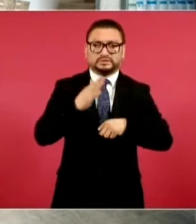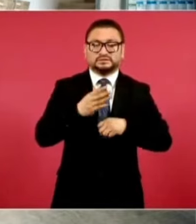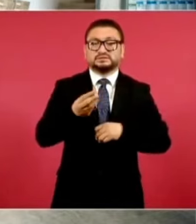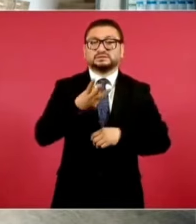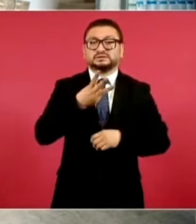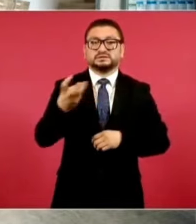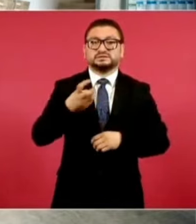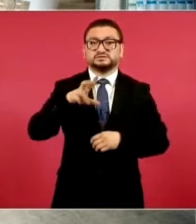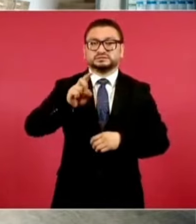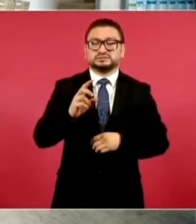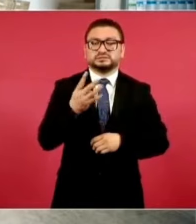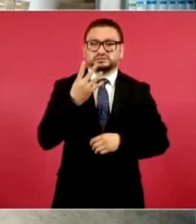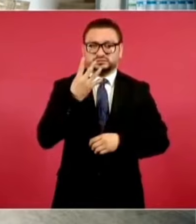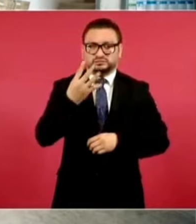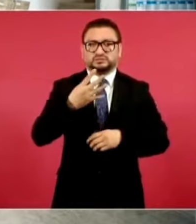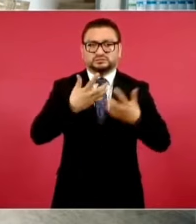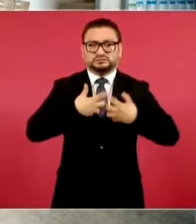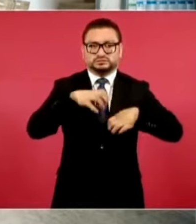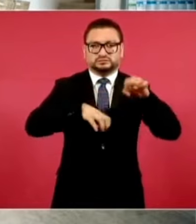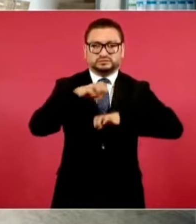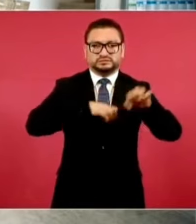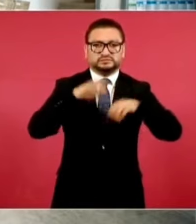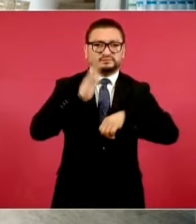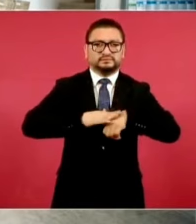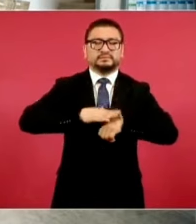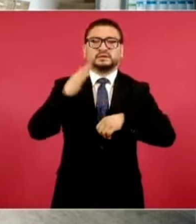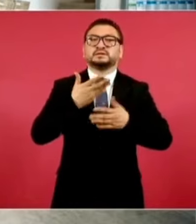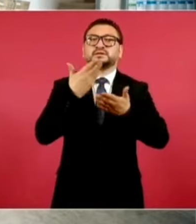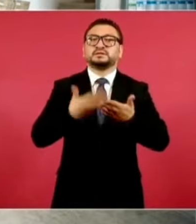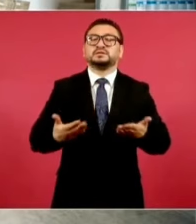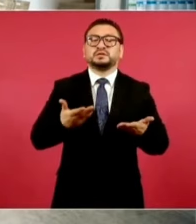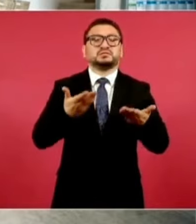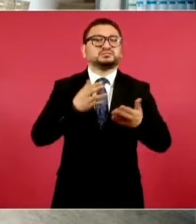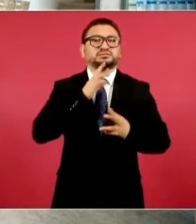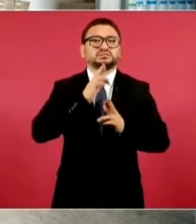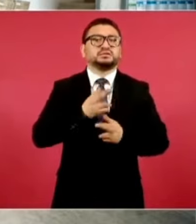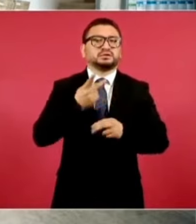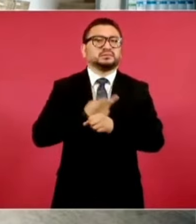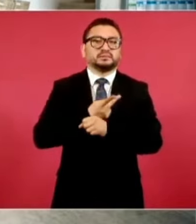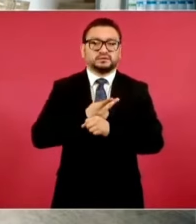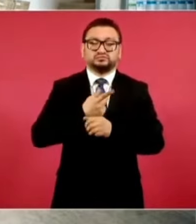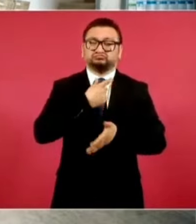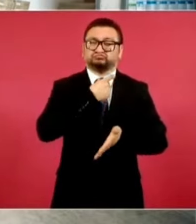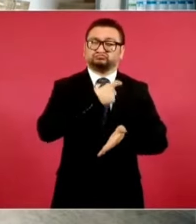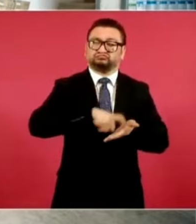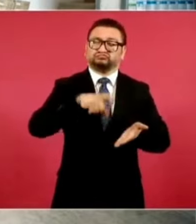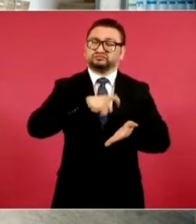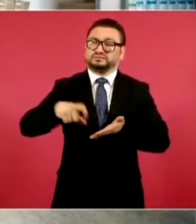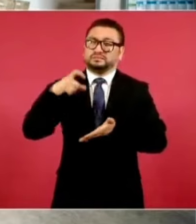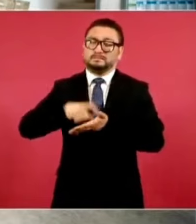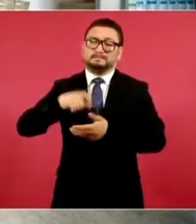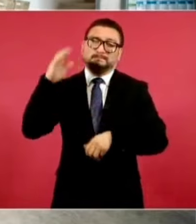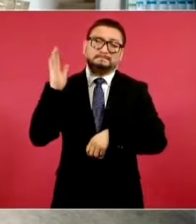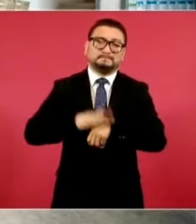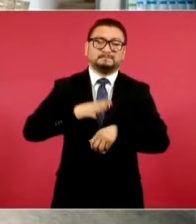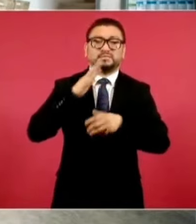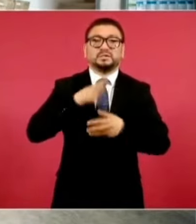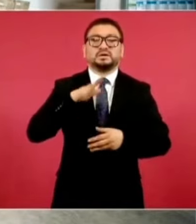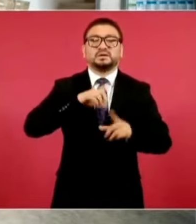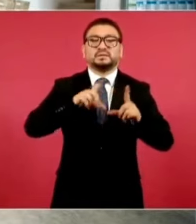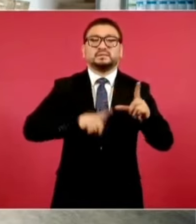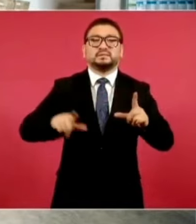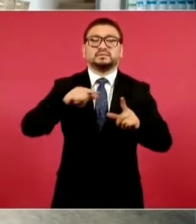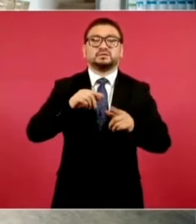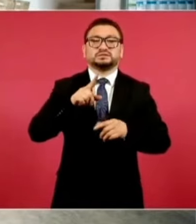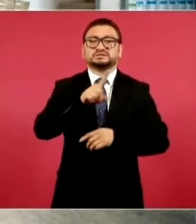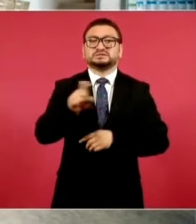334 empresas y el resultado fue la mayor compra que se haya hecho en la historia de nuestro país, un